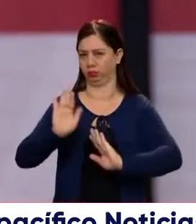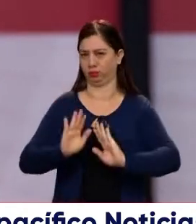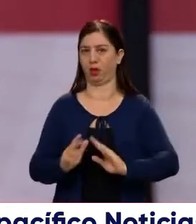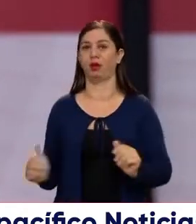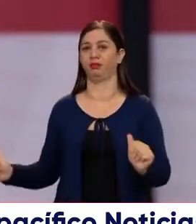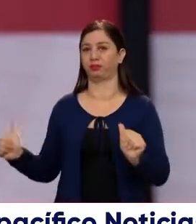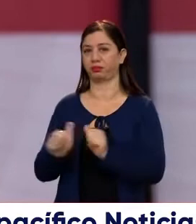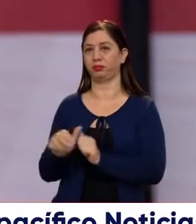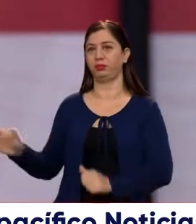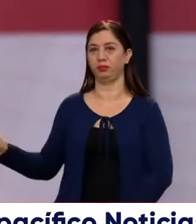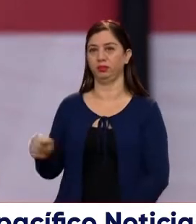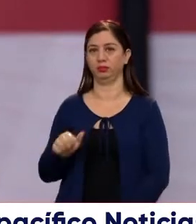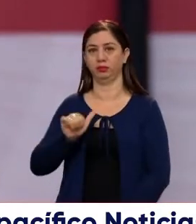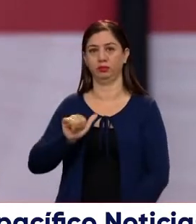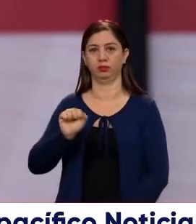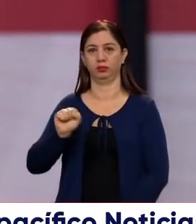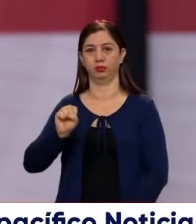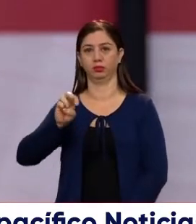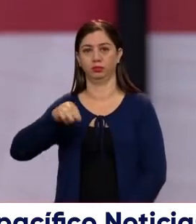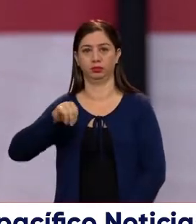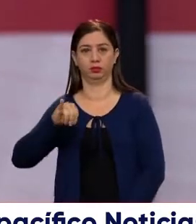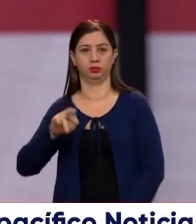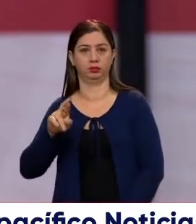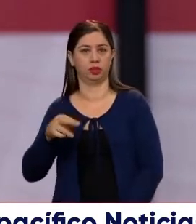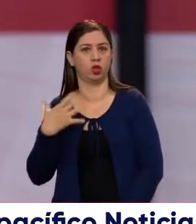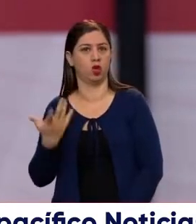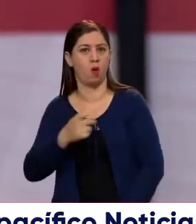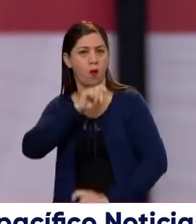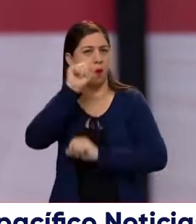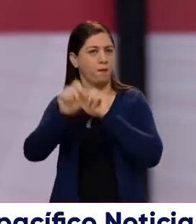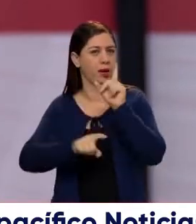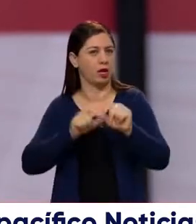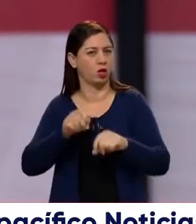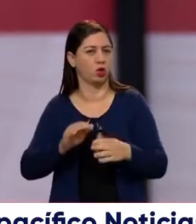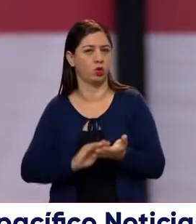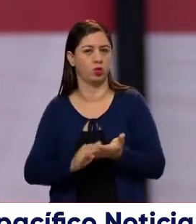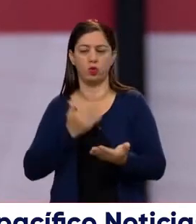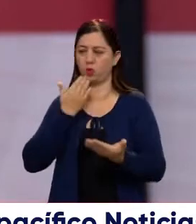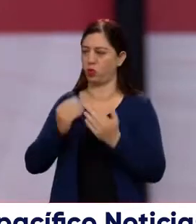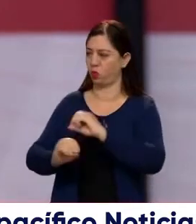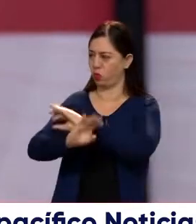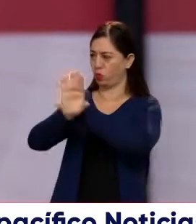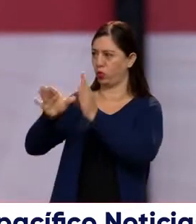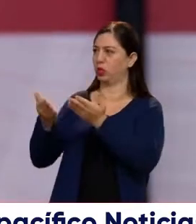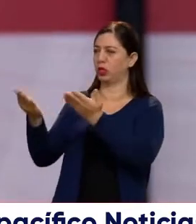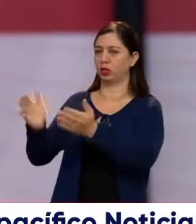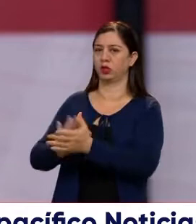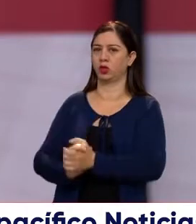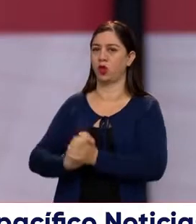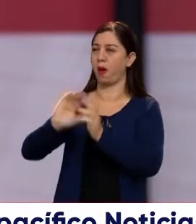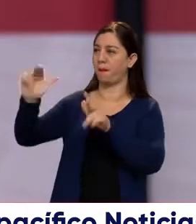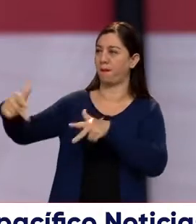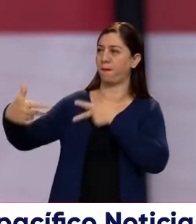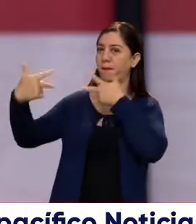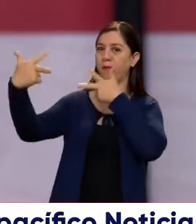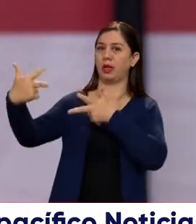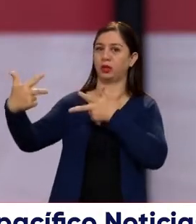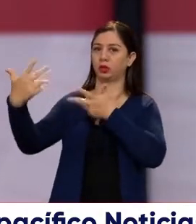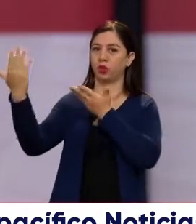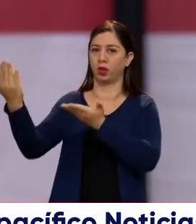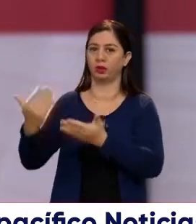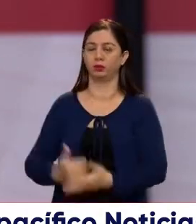nuevamente Yamil Cure y James Patiño para resolver las inquietudes. Yamil, buenos días, con usted nos conectamos de manera virtual.